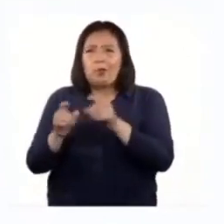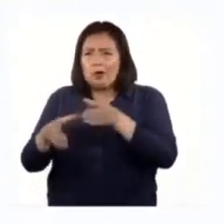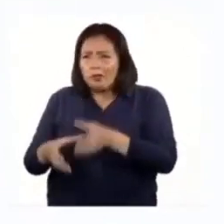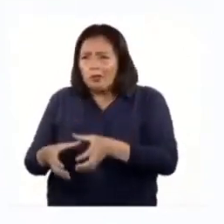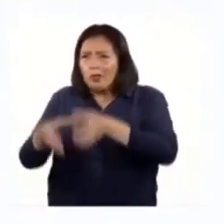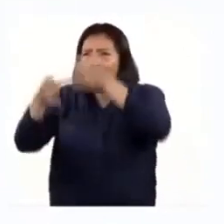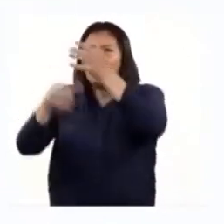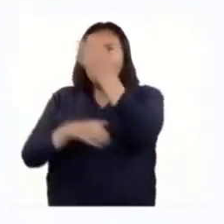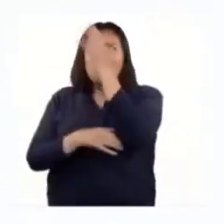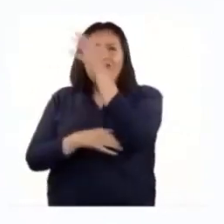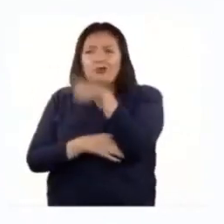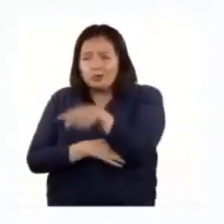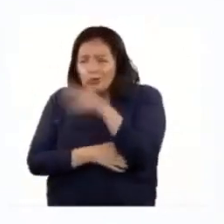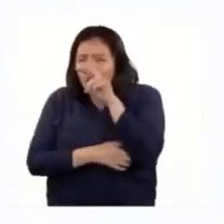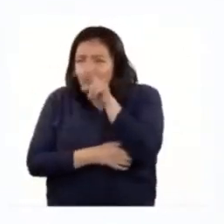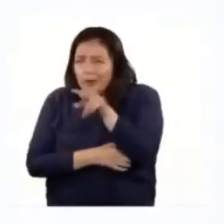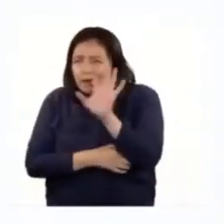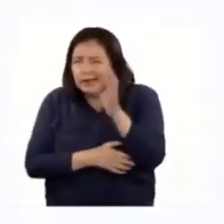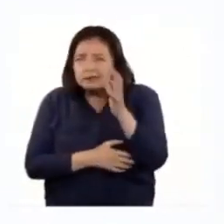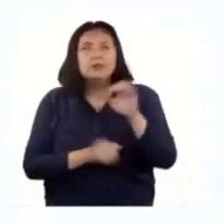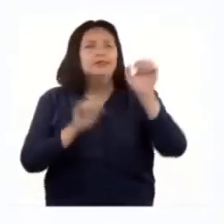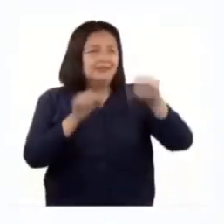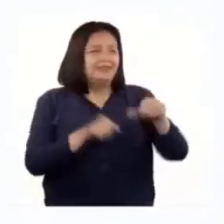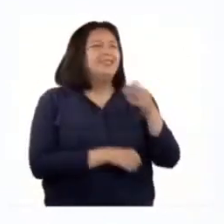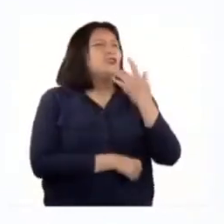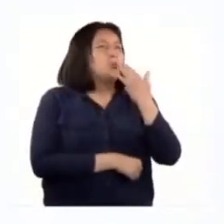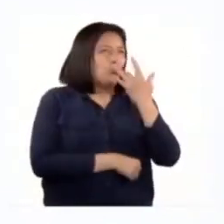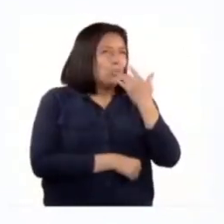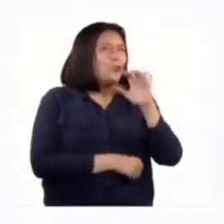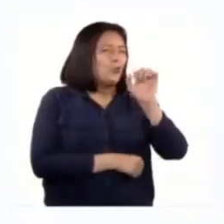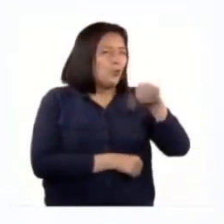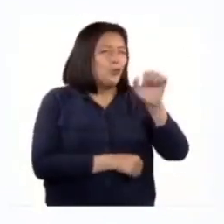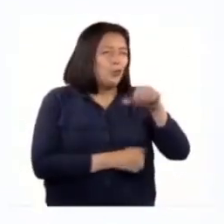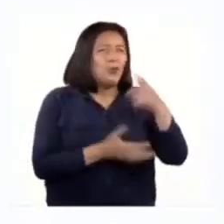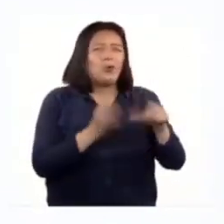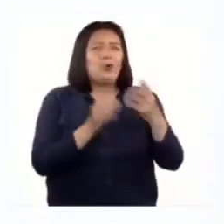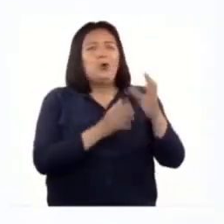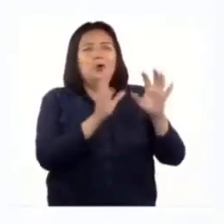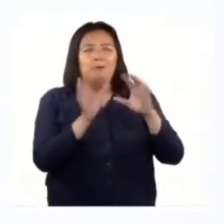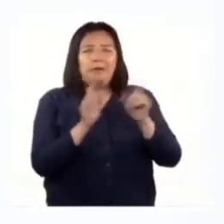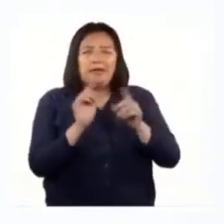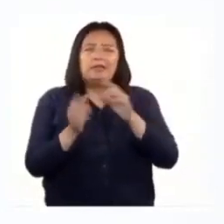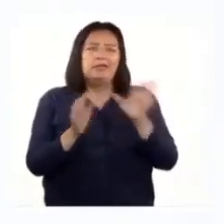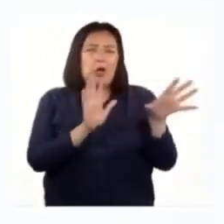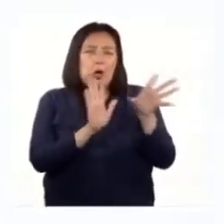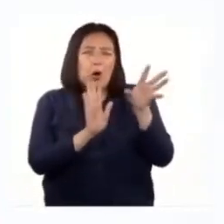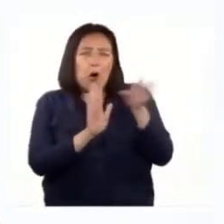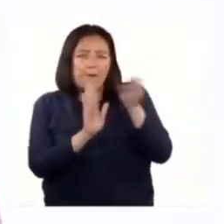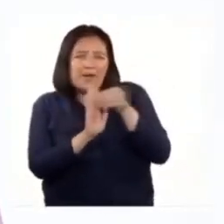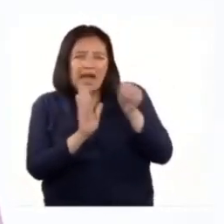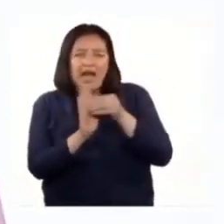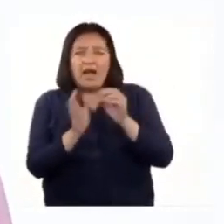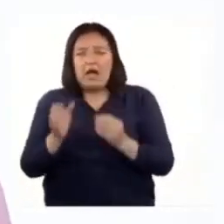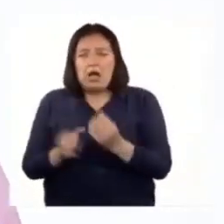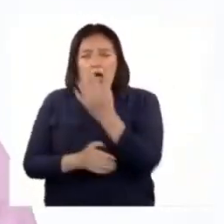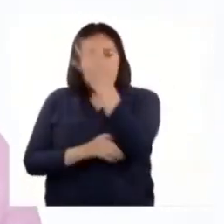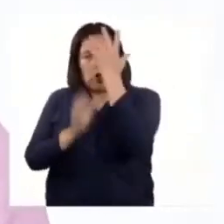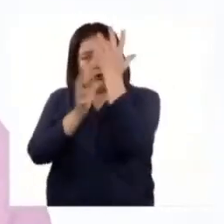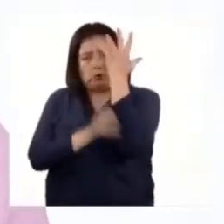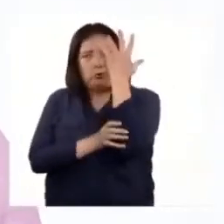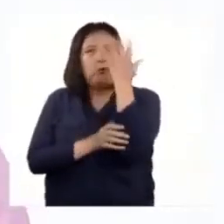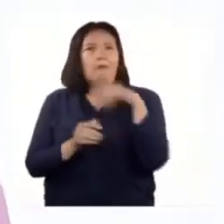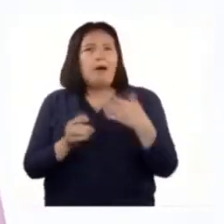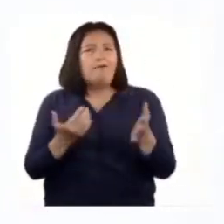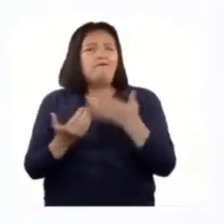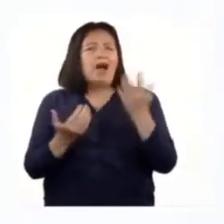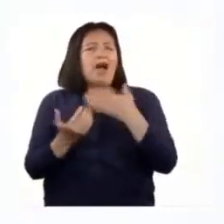Muy buena observación, Patricia. Tiene un color y diseño que imitan a un tronco. B. puede ser más